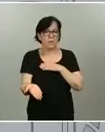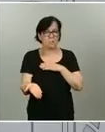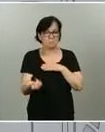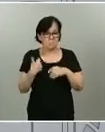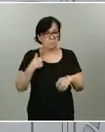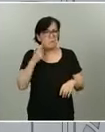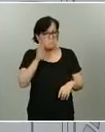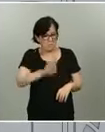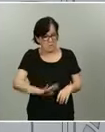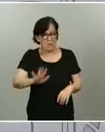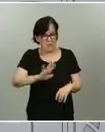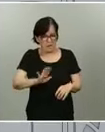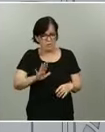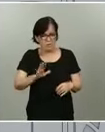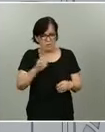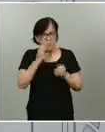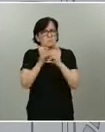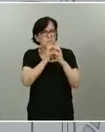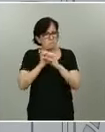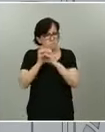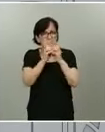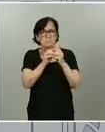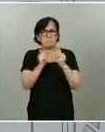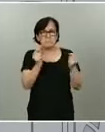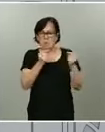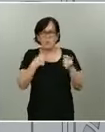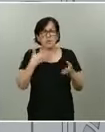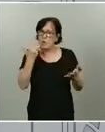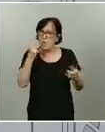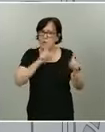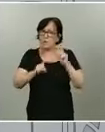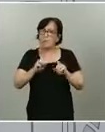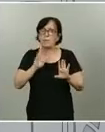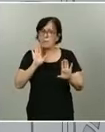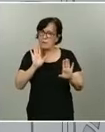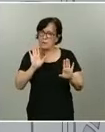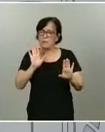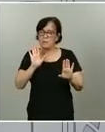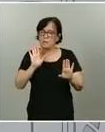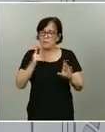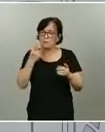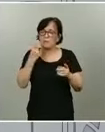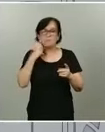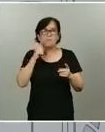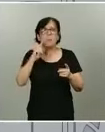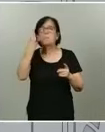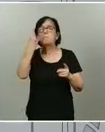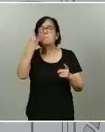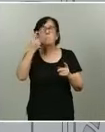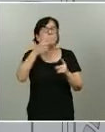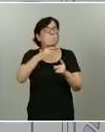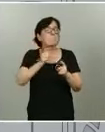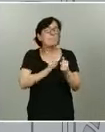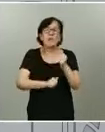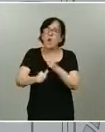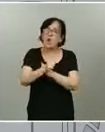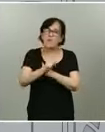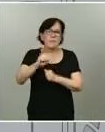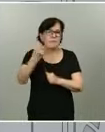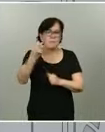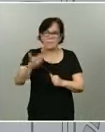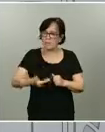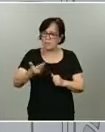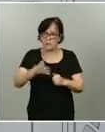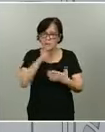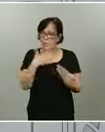se discuta. Yo no tengo mayor problema ahí, pero yo creo que debemos de partir de una premisa inicial, que ahora mismo es que